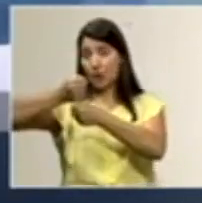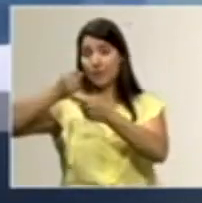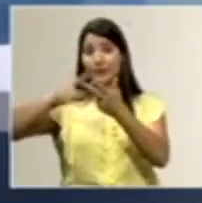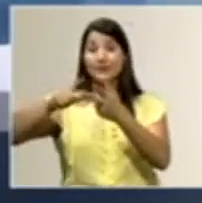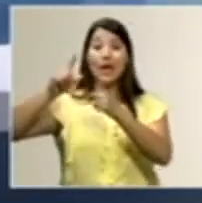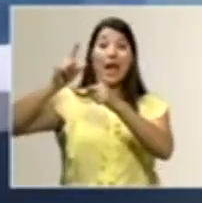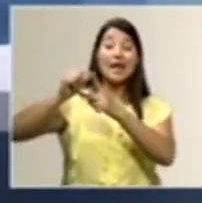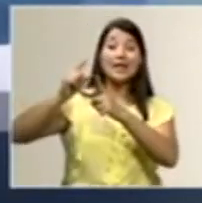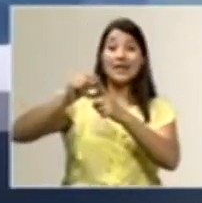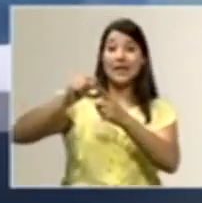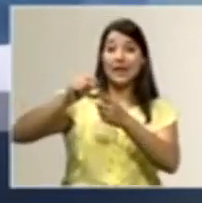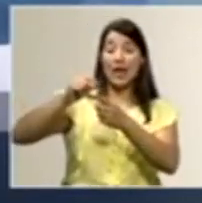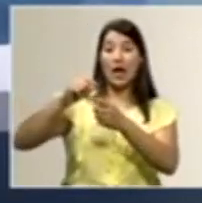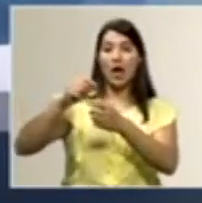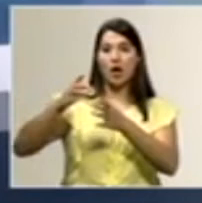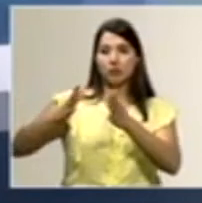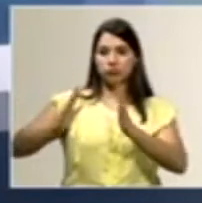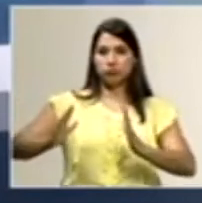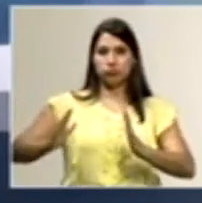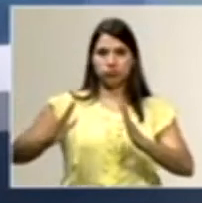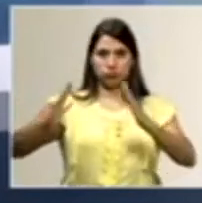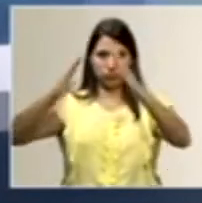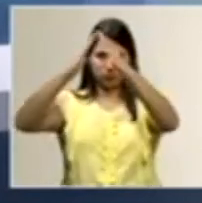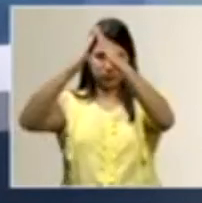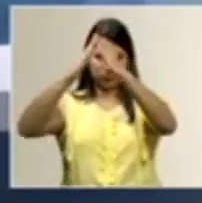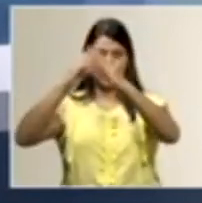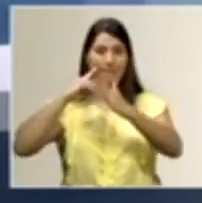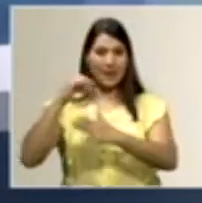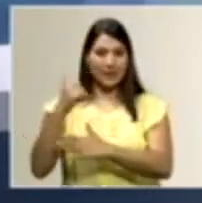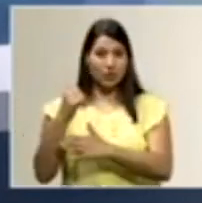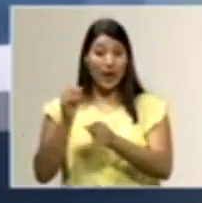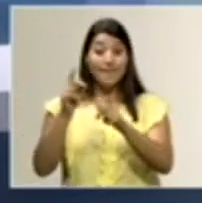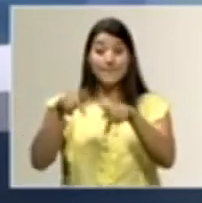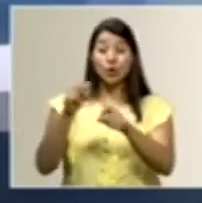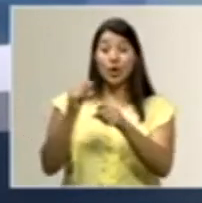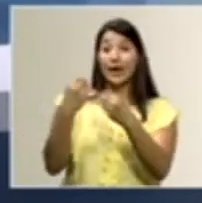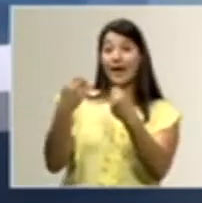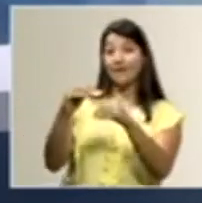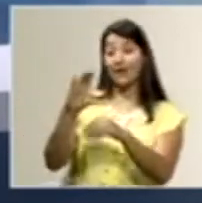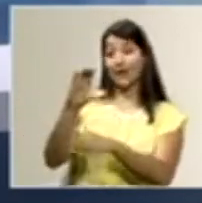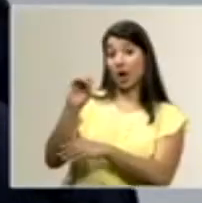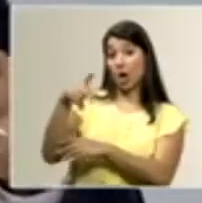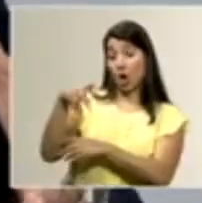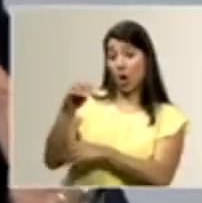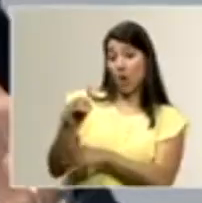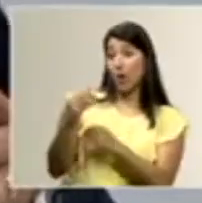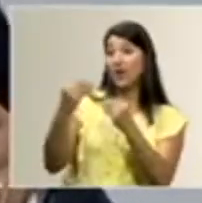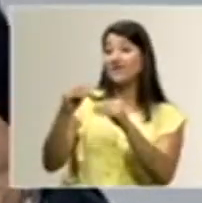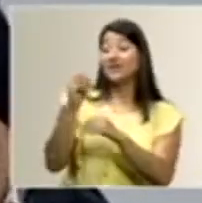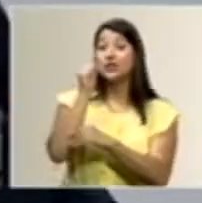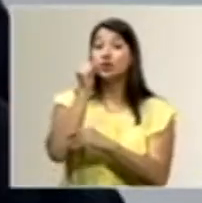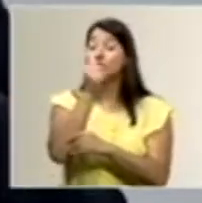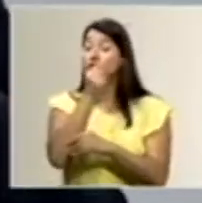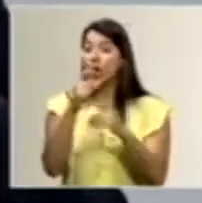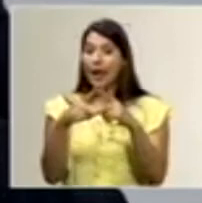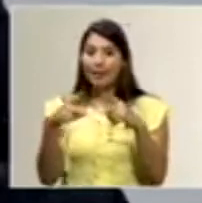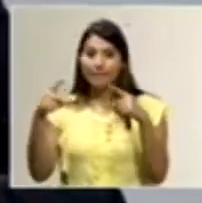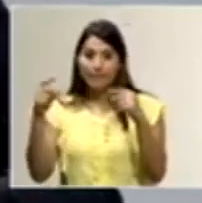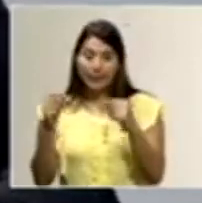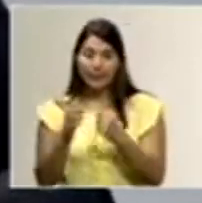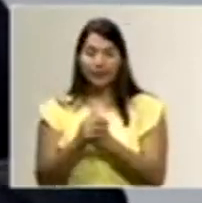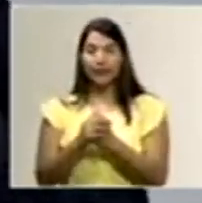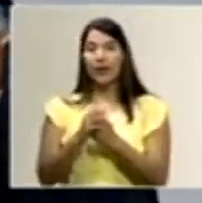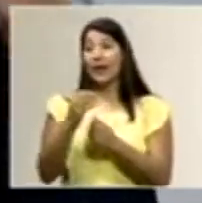renta tablas, del que vende tablas, el que hace los copos, el que vende en la soda su empanada, el que